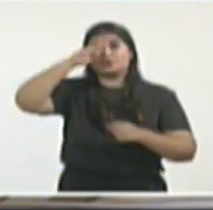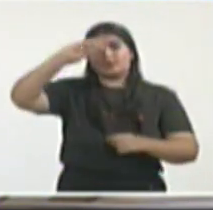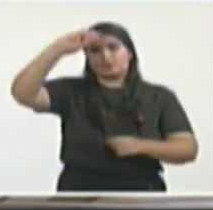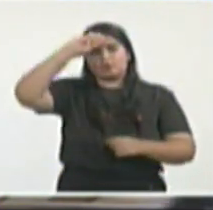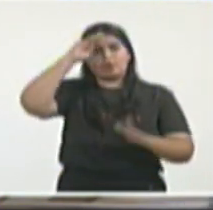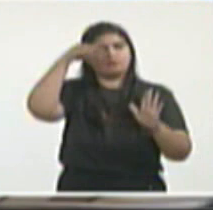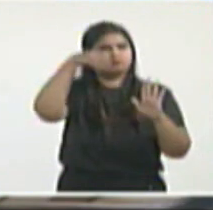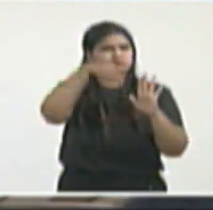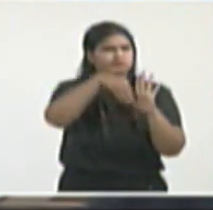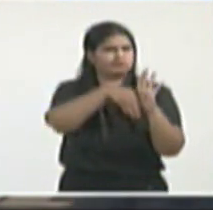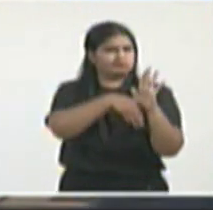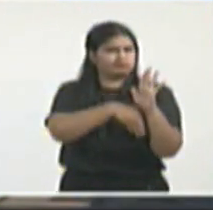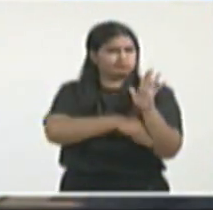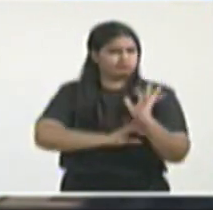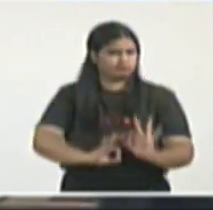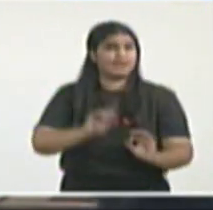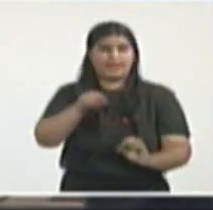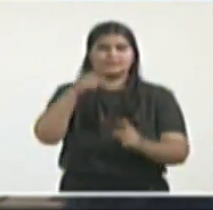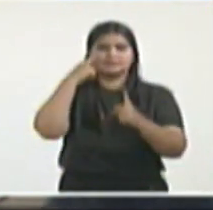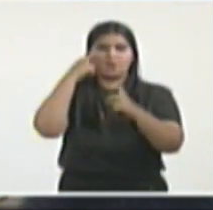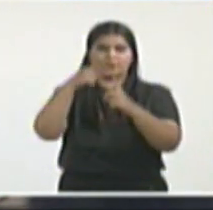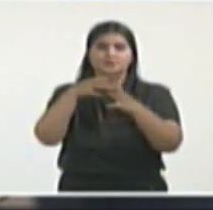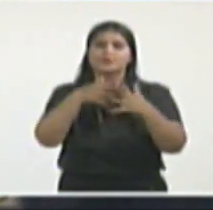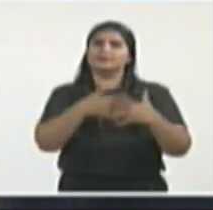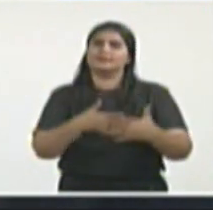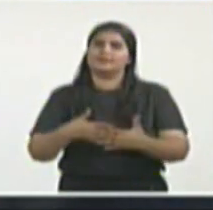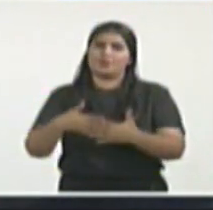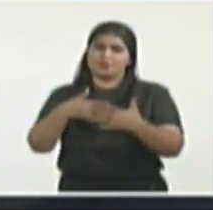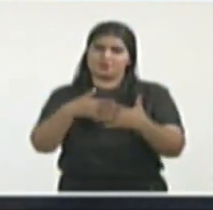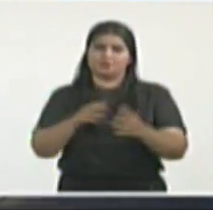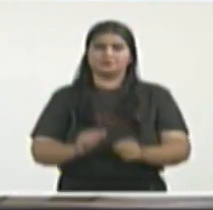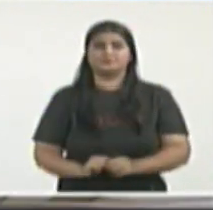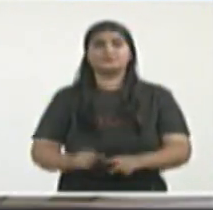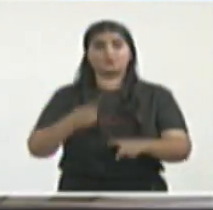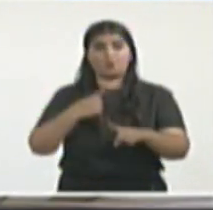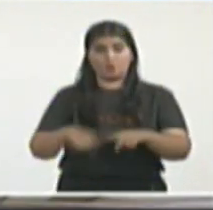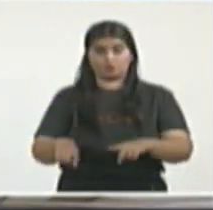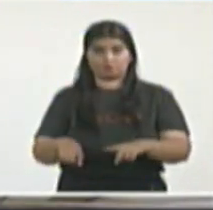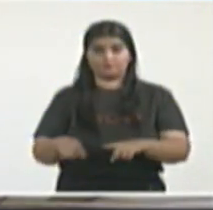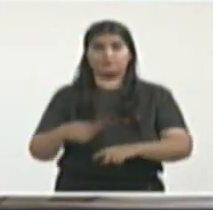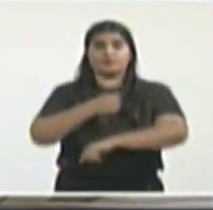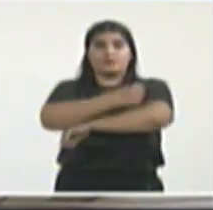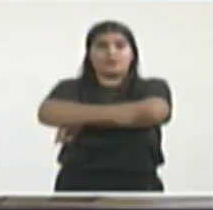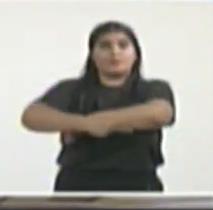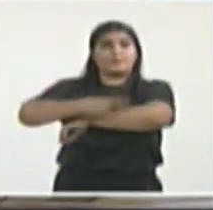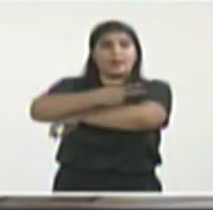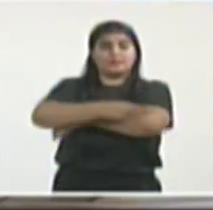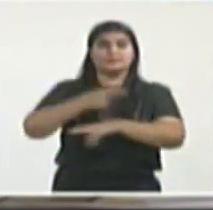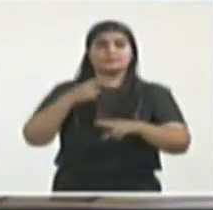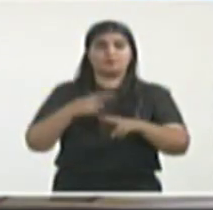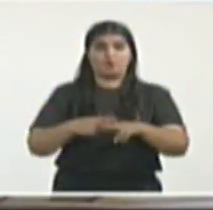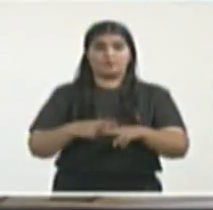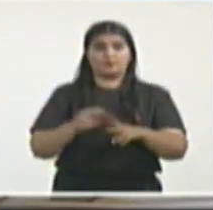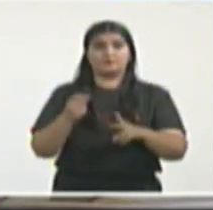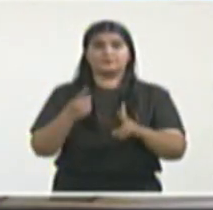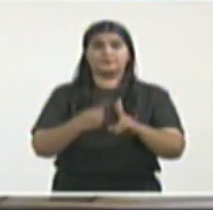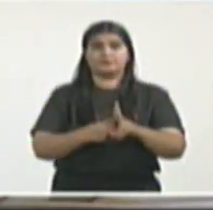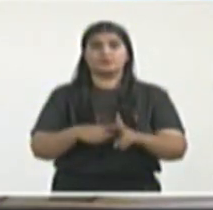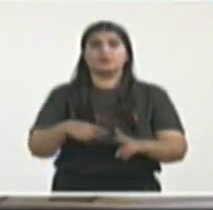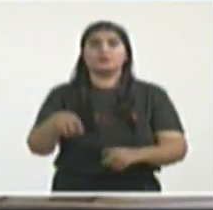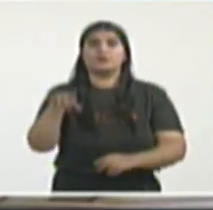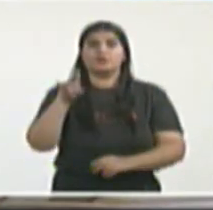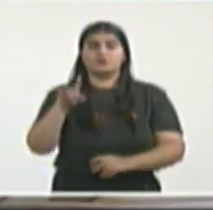otros compañeros lo han mencionado, fue lo que hubo en Yugoslavia en el año 1999. Los bombardeos de la OTAN en Yugoslavia